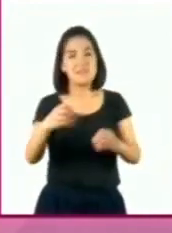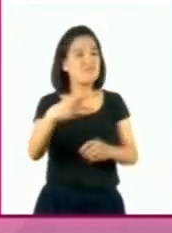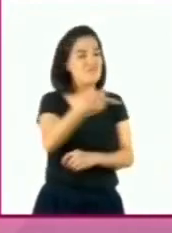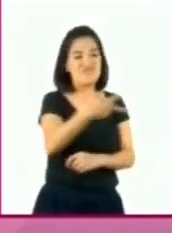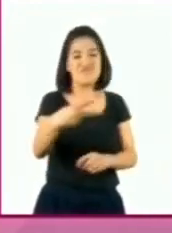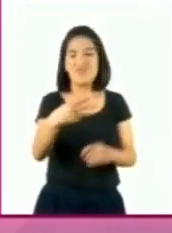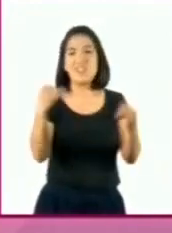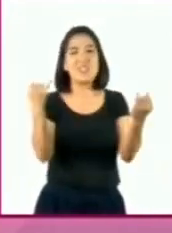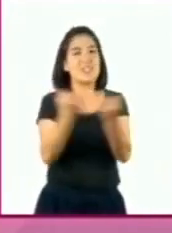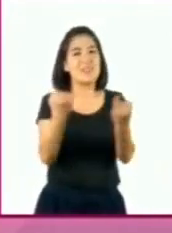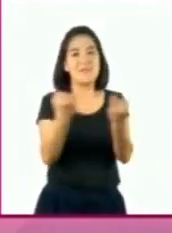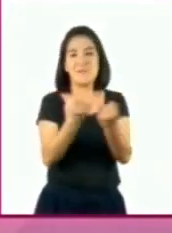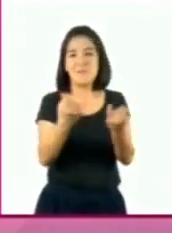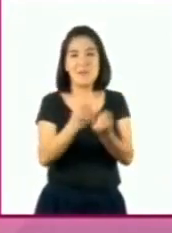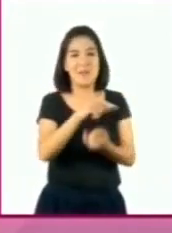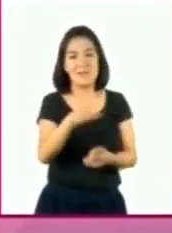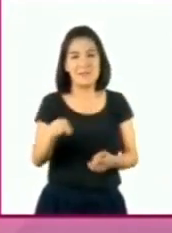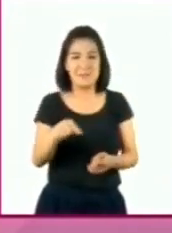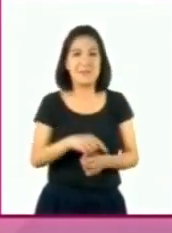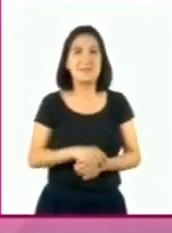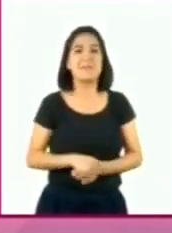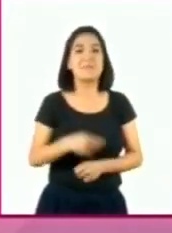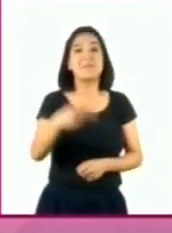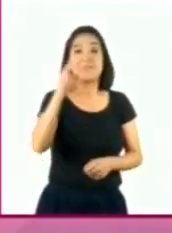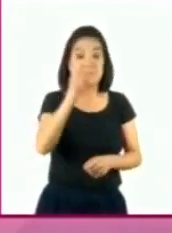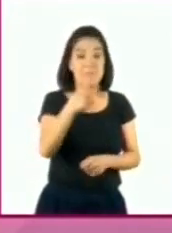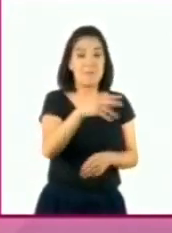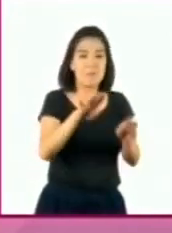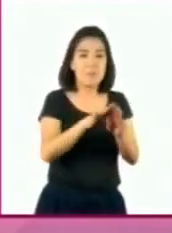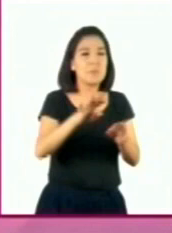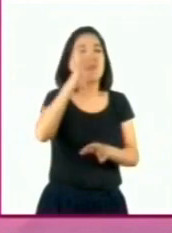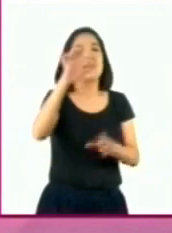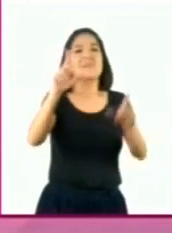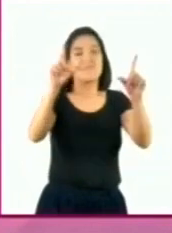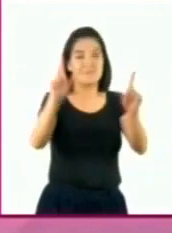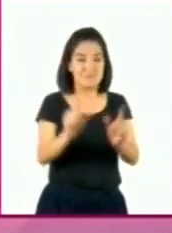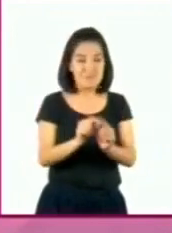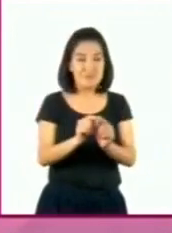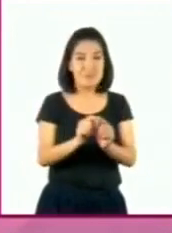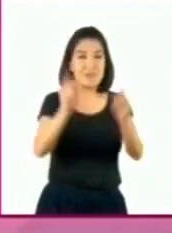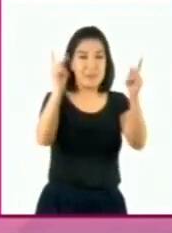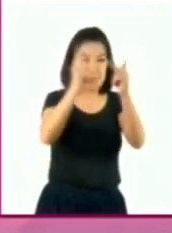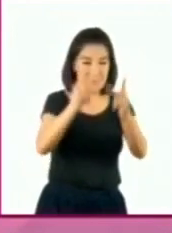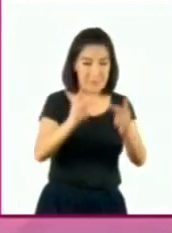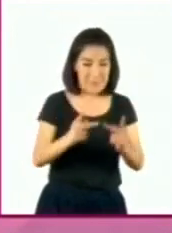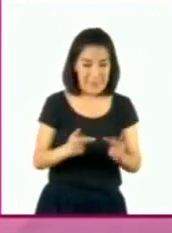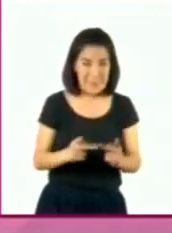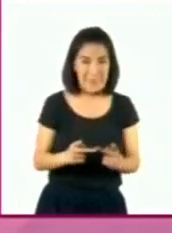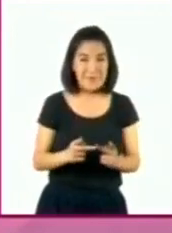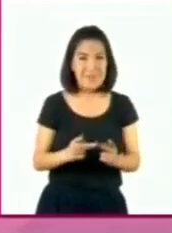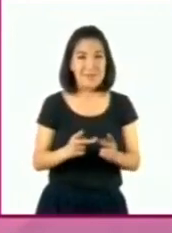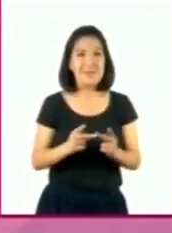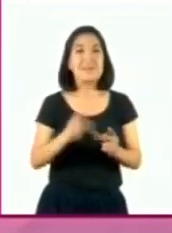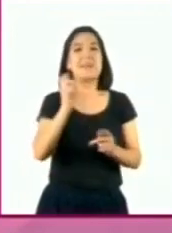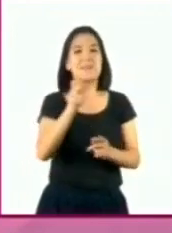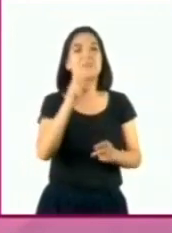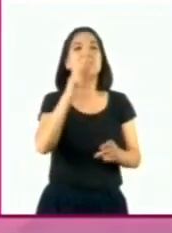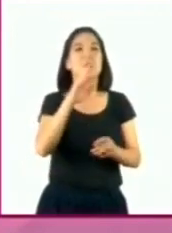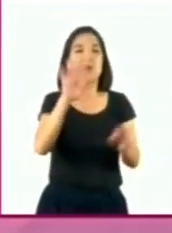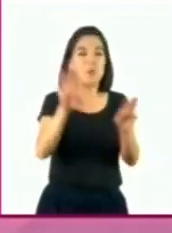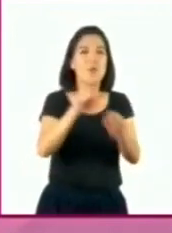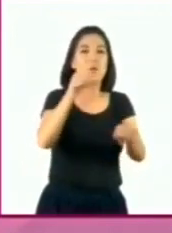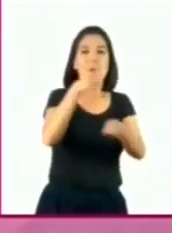ya que 0 es igual que 0. Y se concluye después de comparar todos los dígitos de ambos